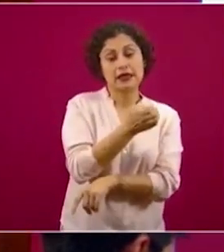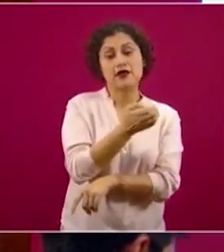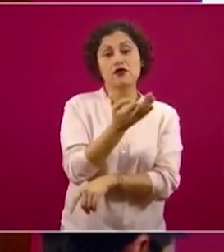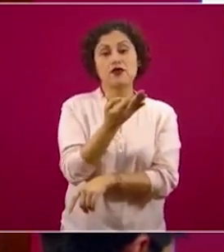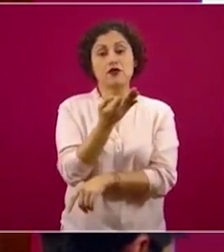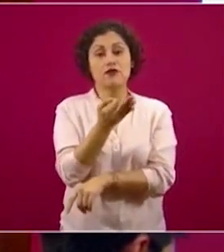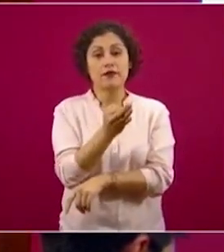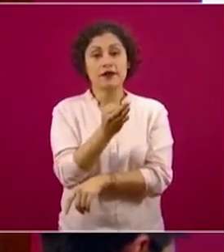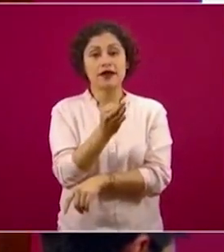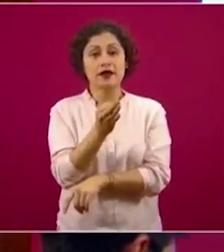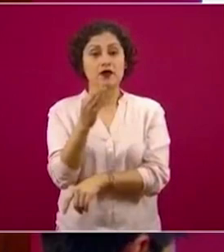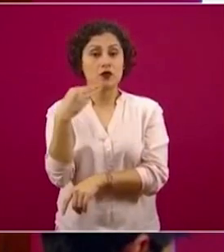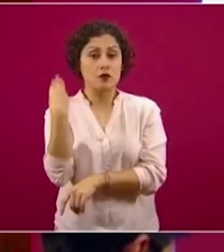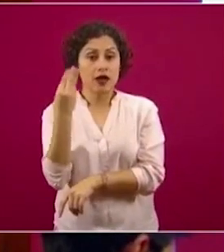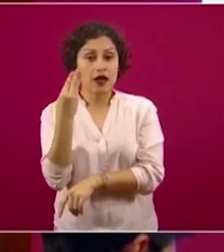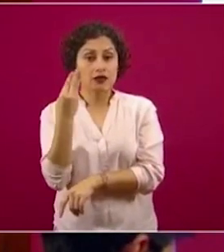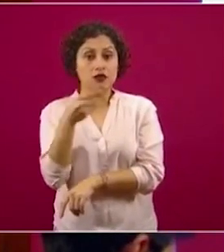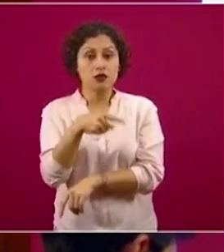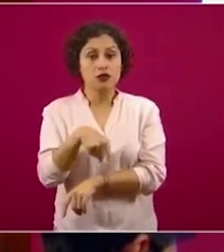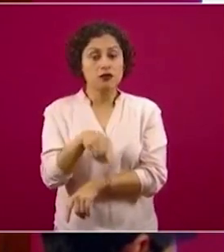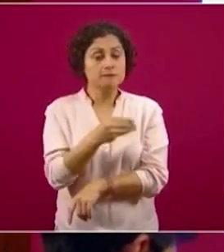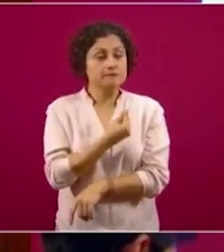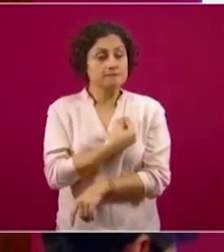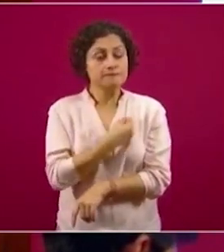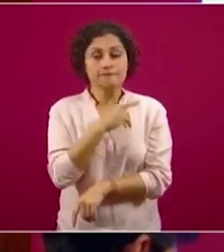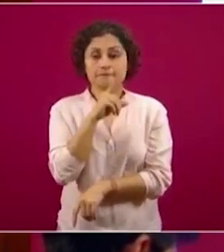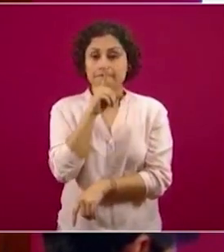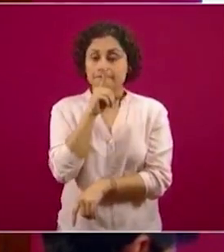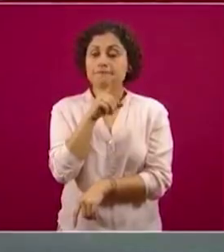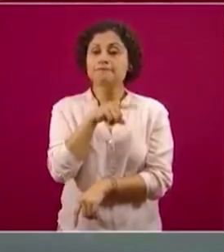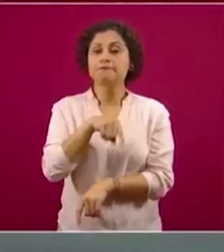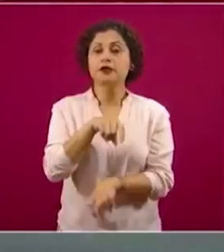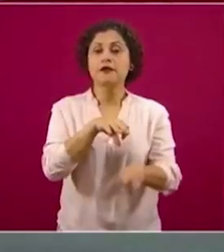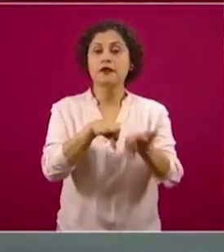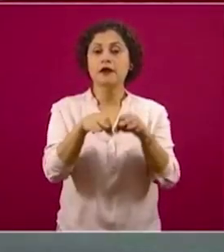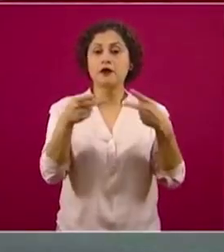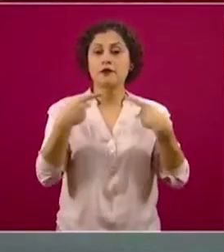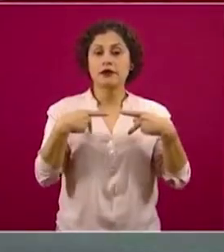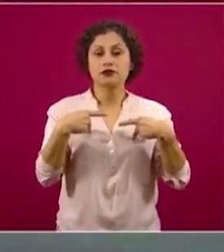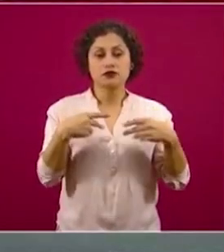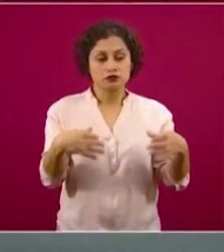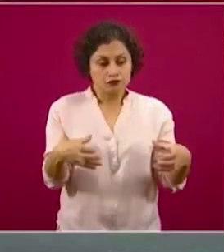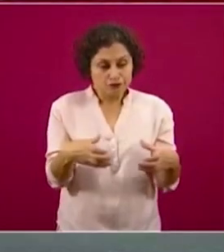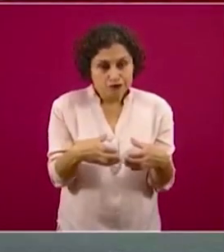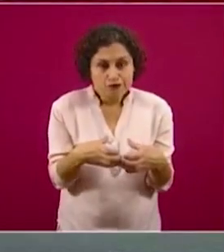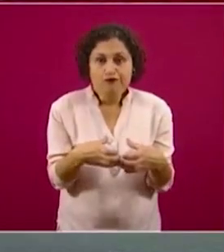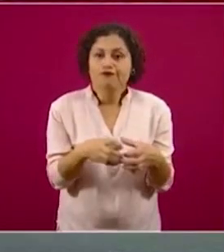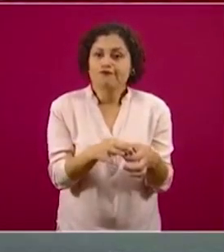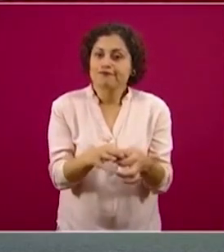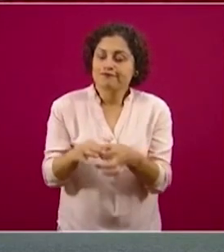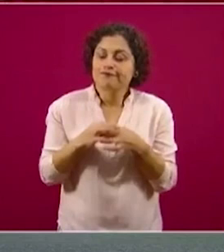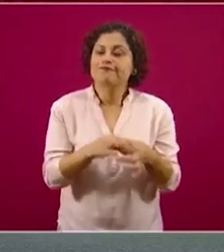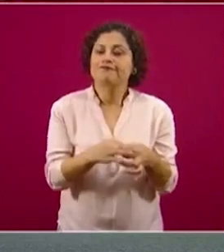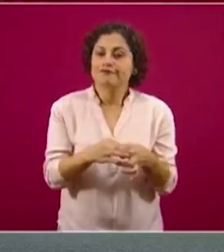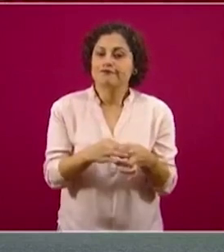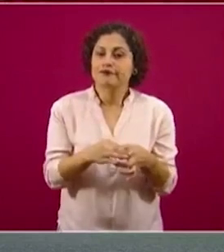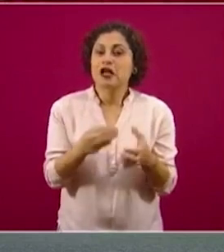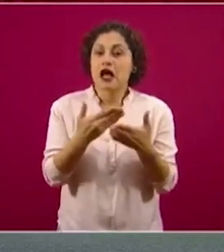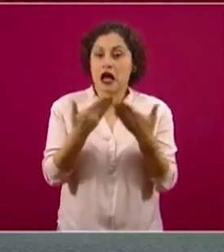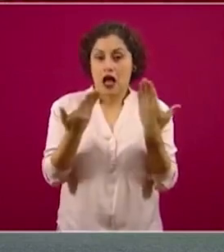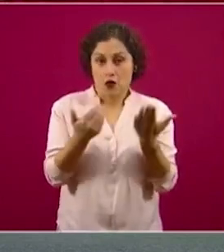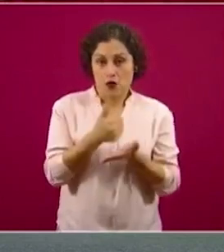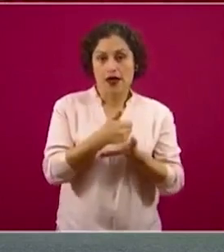y en marzo, también desde aquí los hemos invitado a quienes así lo deseen, nos compartan su experiencia, nos digan